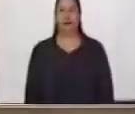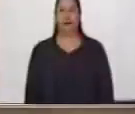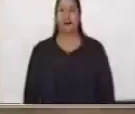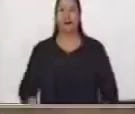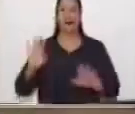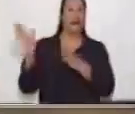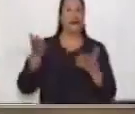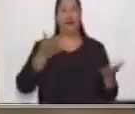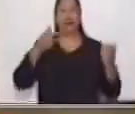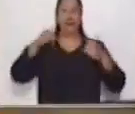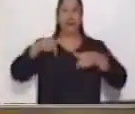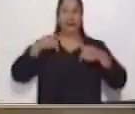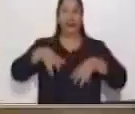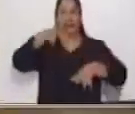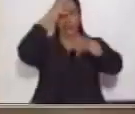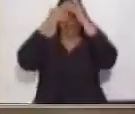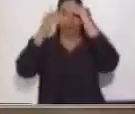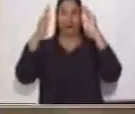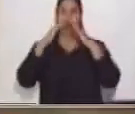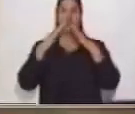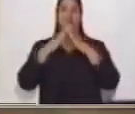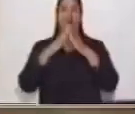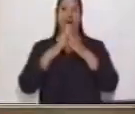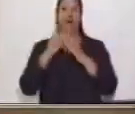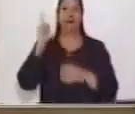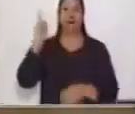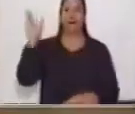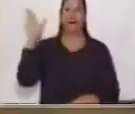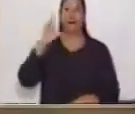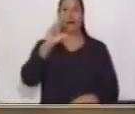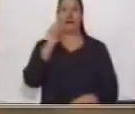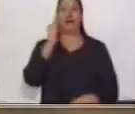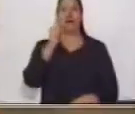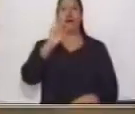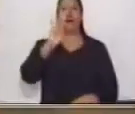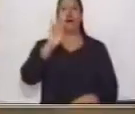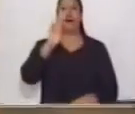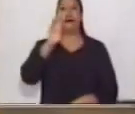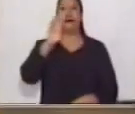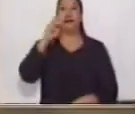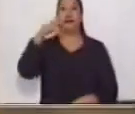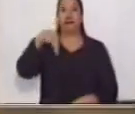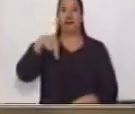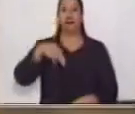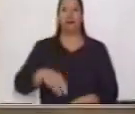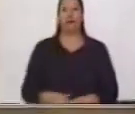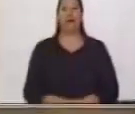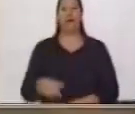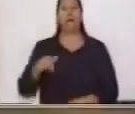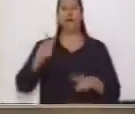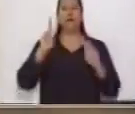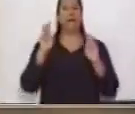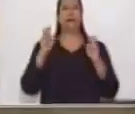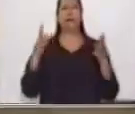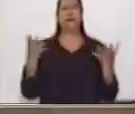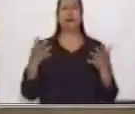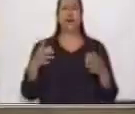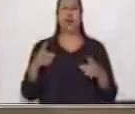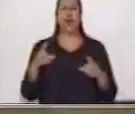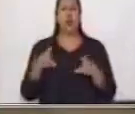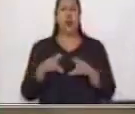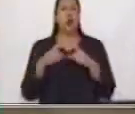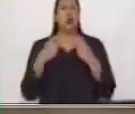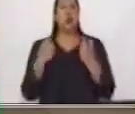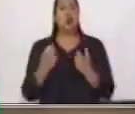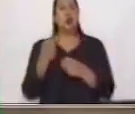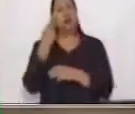Bienvenidos a este espacio educativo Aprenda en Casa. Mi nombre es Lauren Calderón y en esta oportunidad desarrollaré el tema ¿Cómo interpretar recursos